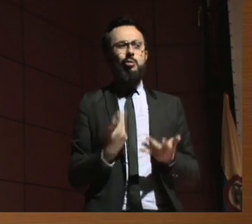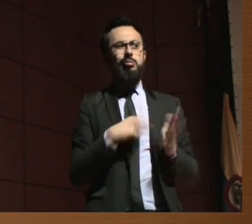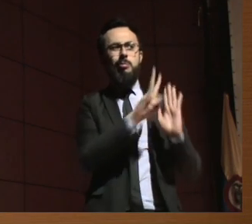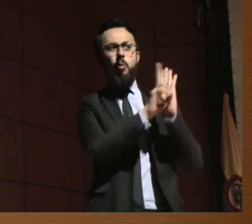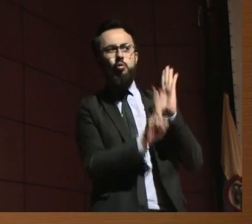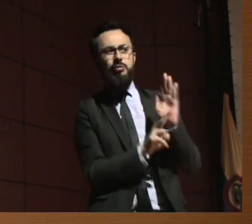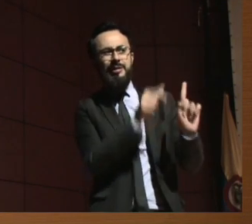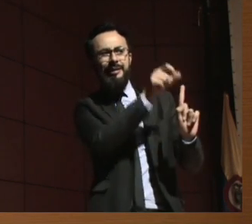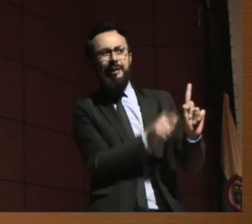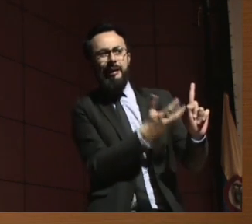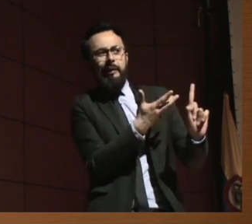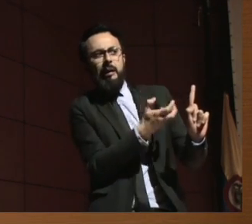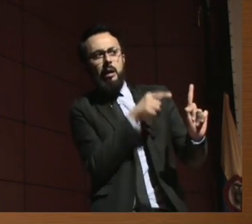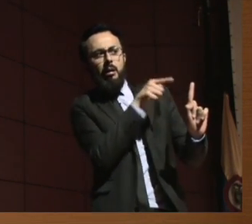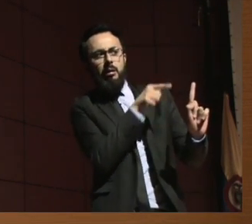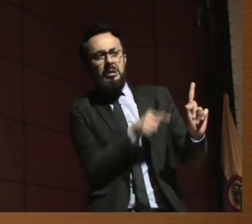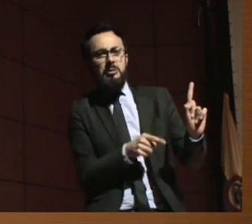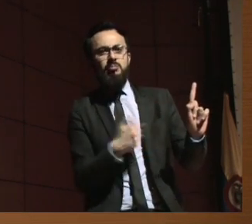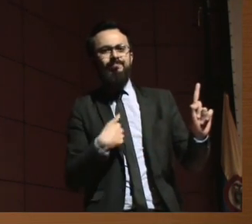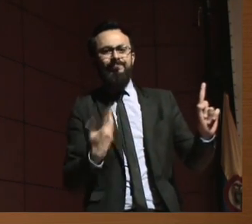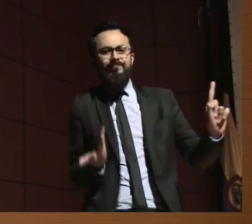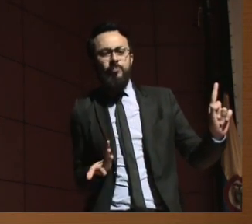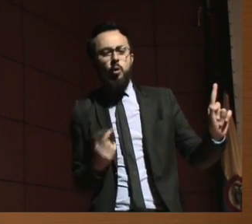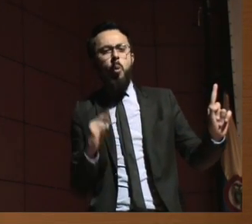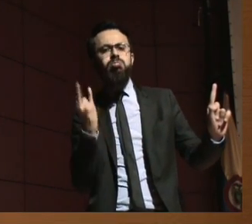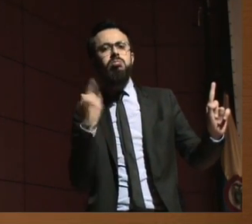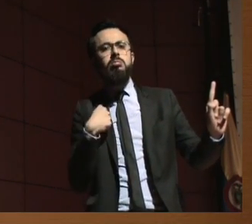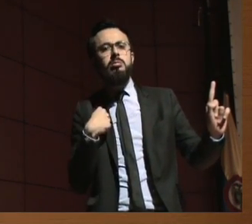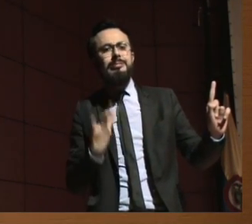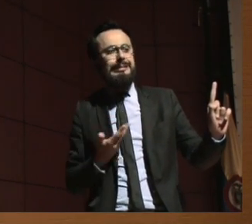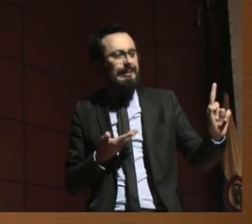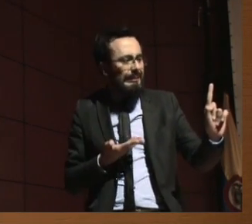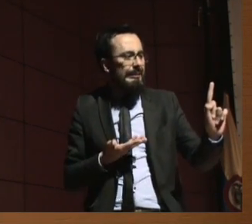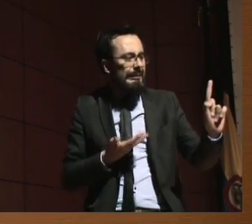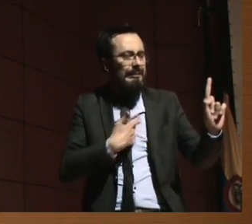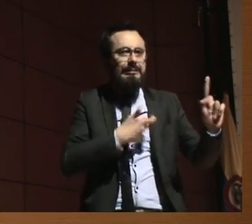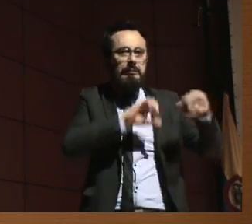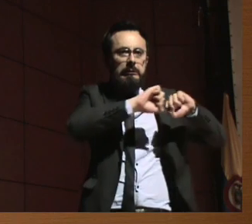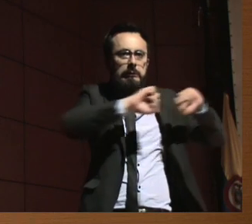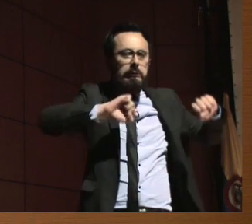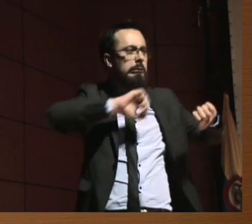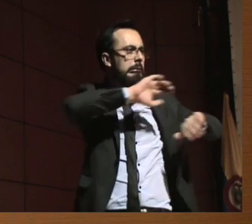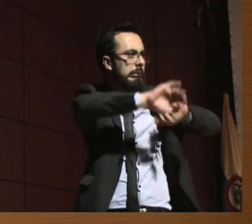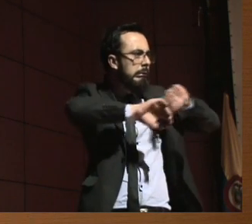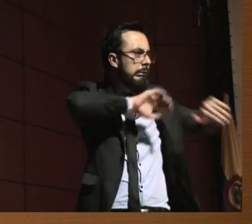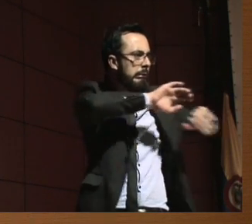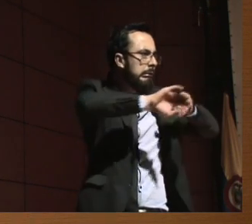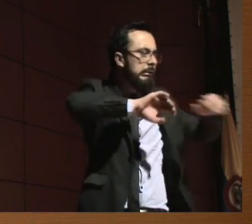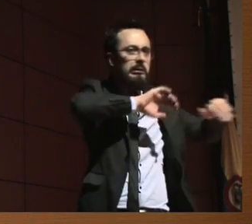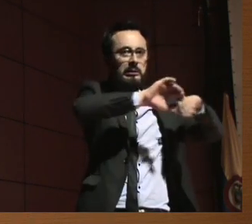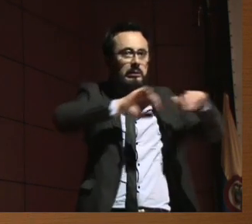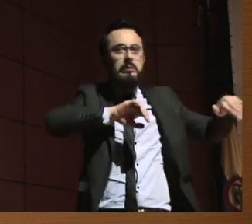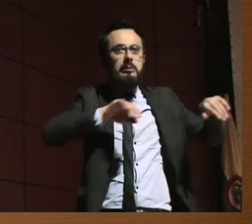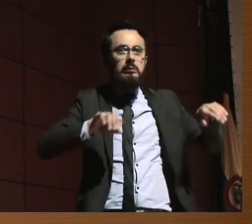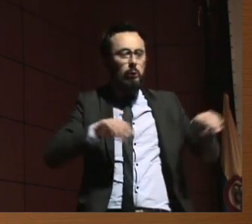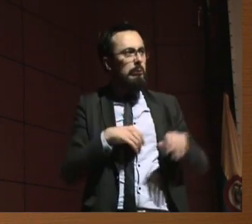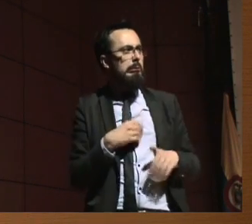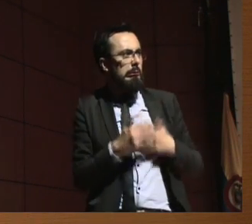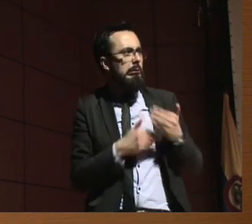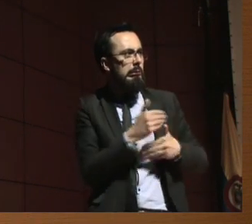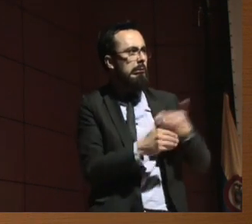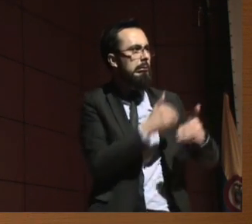estamos todavía en ese camino, pero nos hace falta.